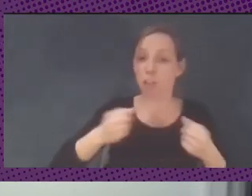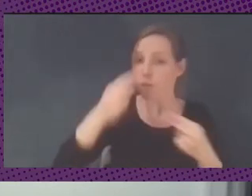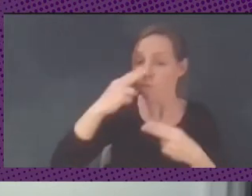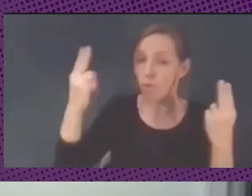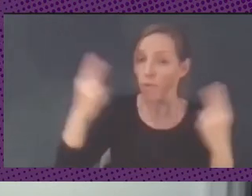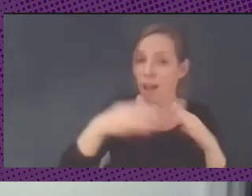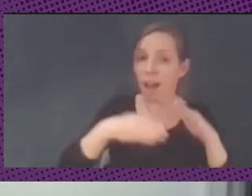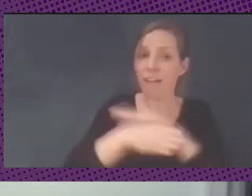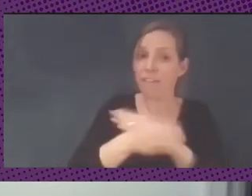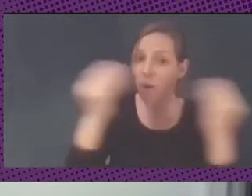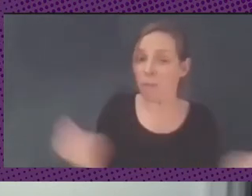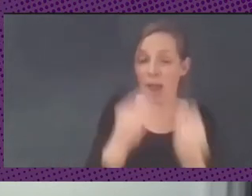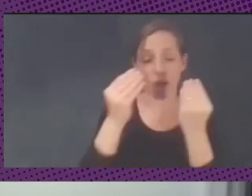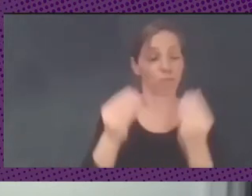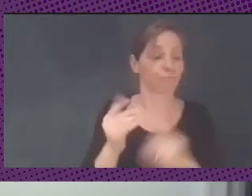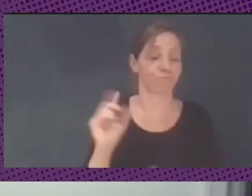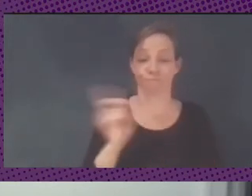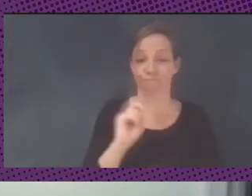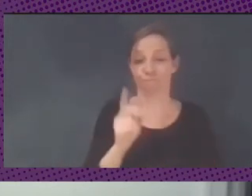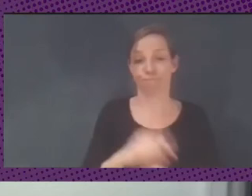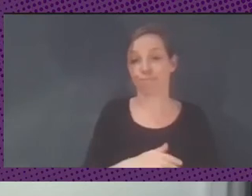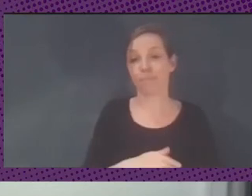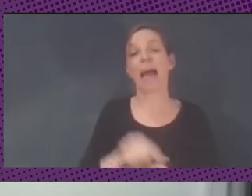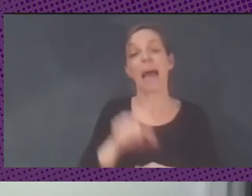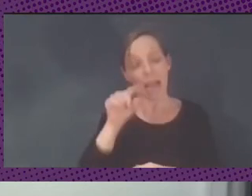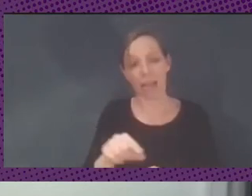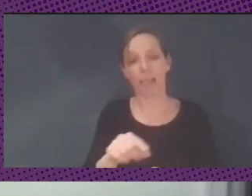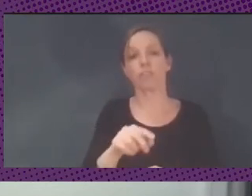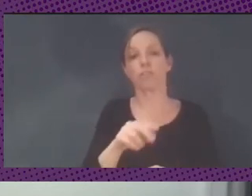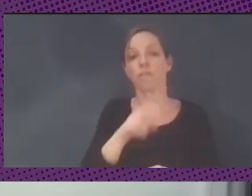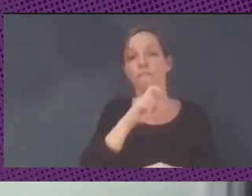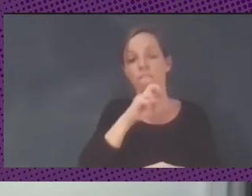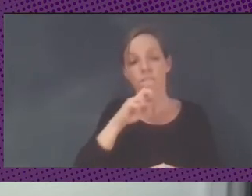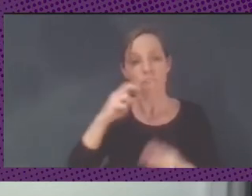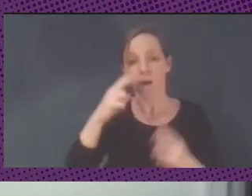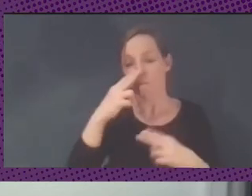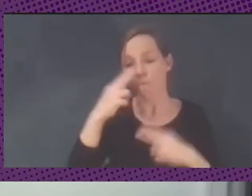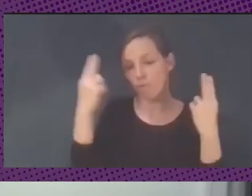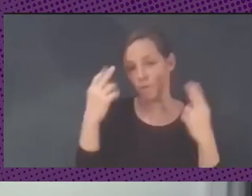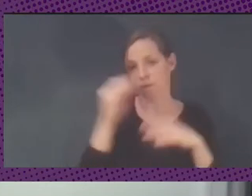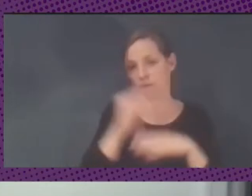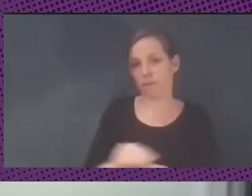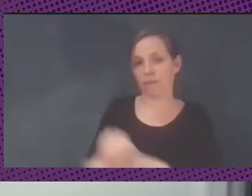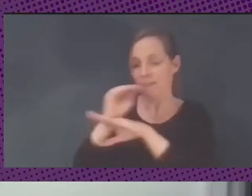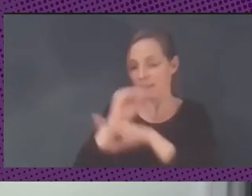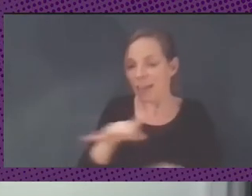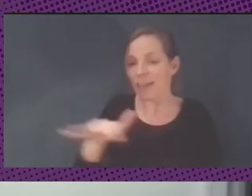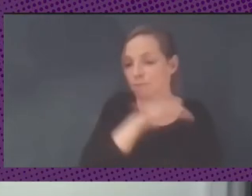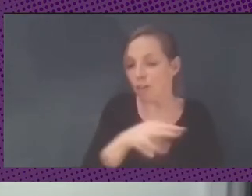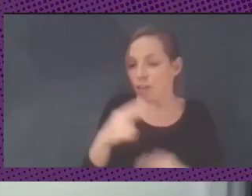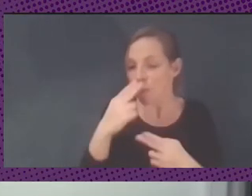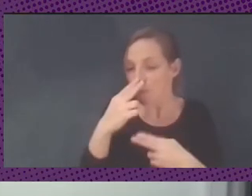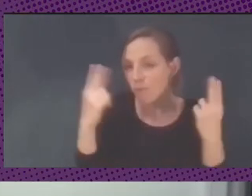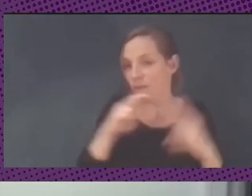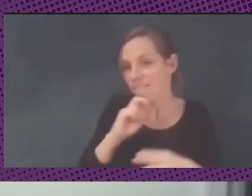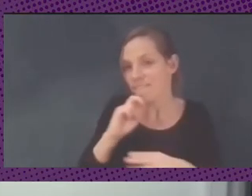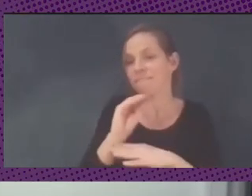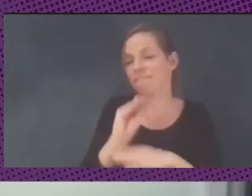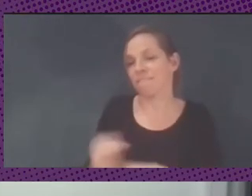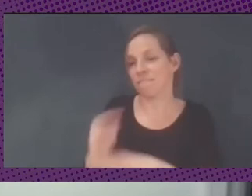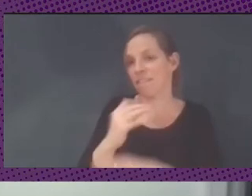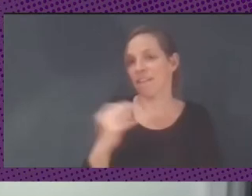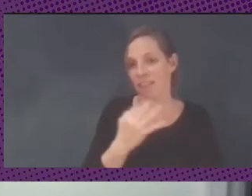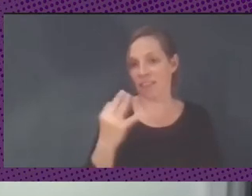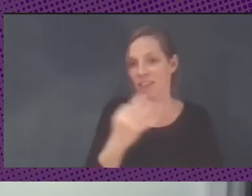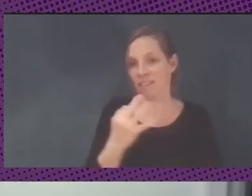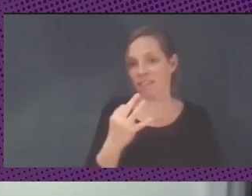Yo creo que esos son bienes públicos que deberíamos construir y manejar dentro de espacios públicos. Y si hay que enfocar